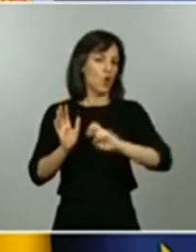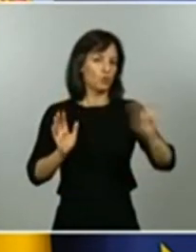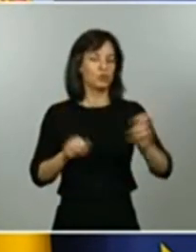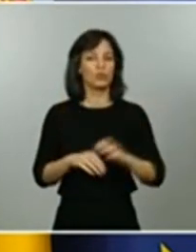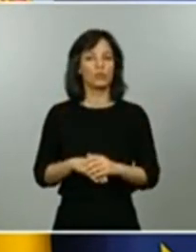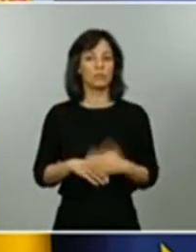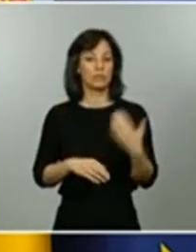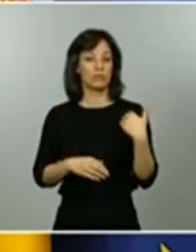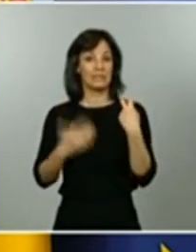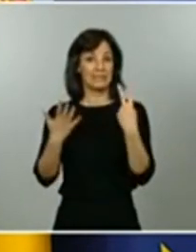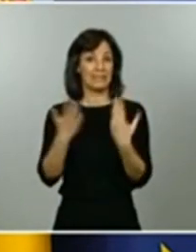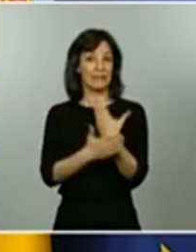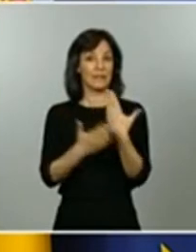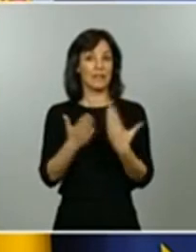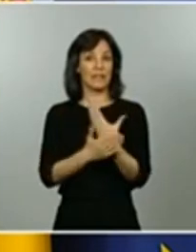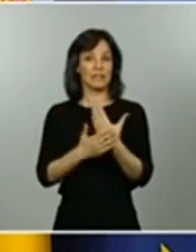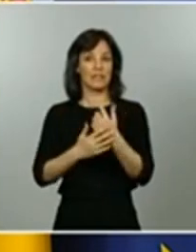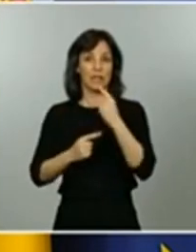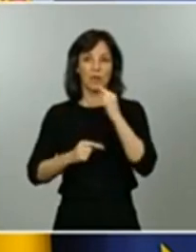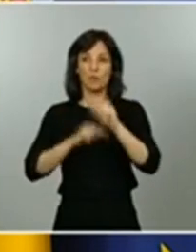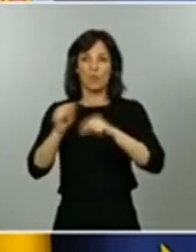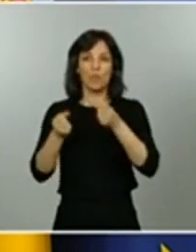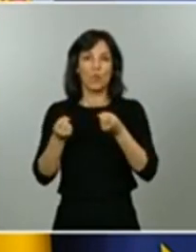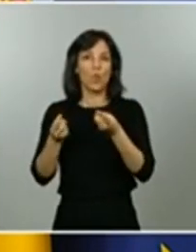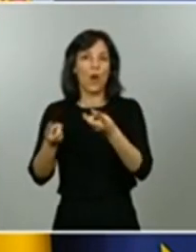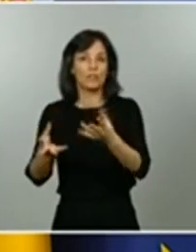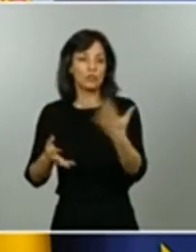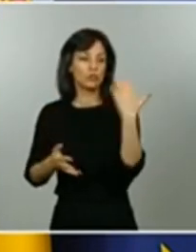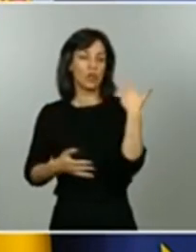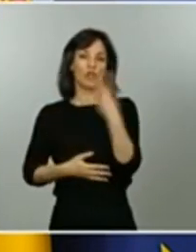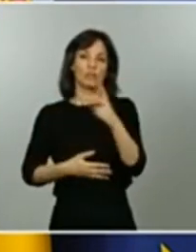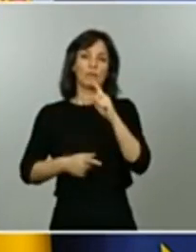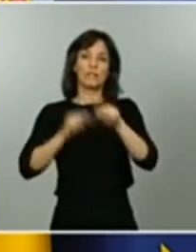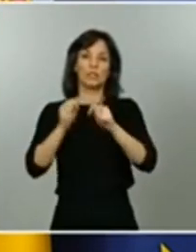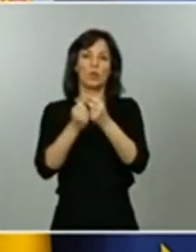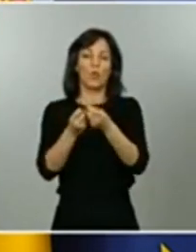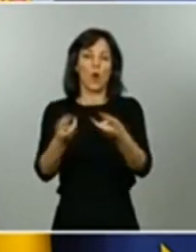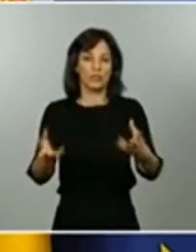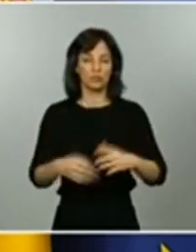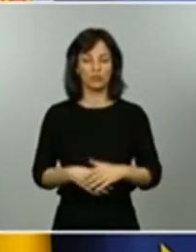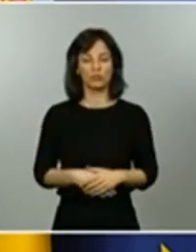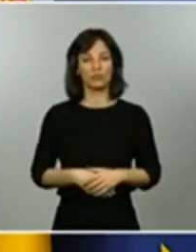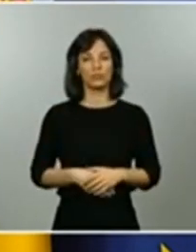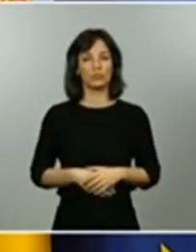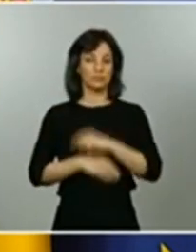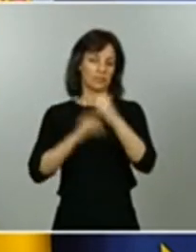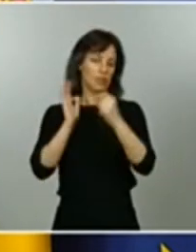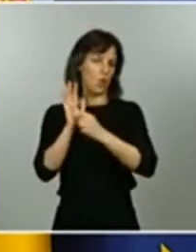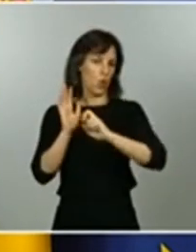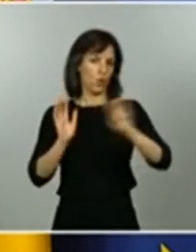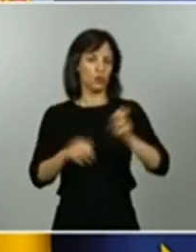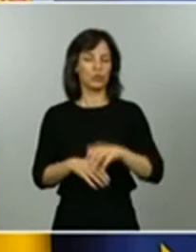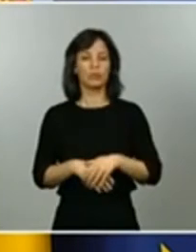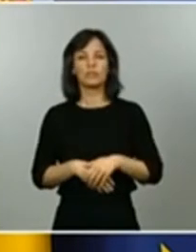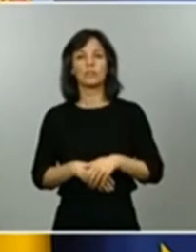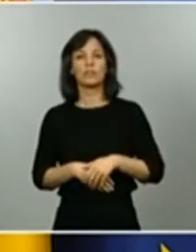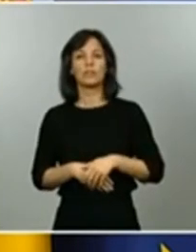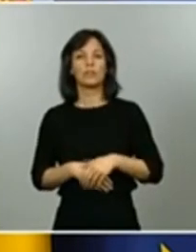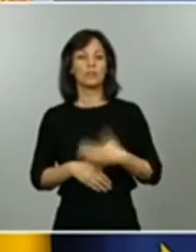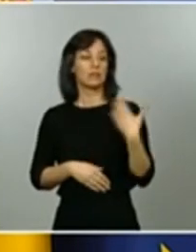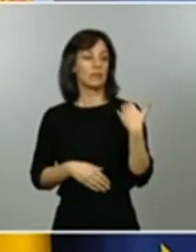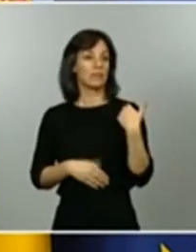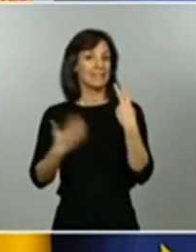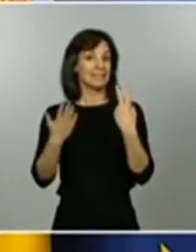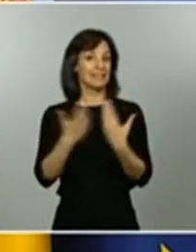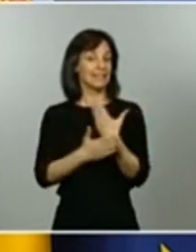días y los últimos catorce días, el número de casos sospechosos identificados en los últimos siete días